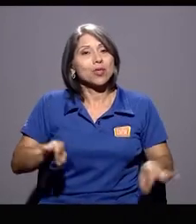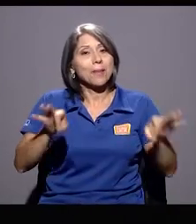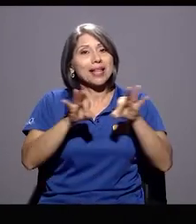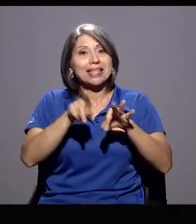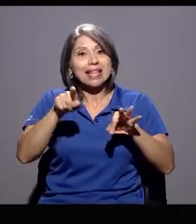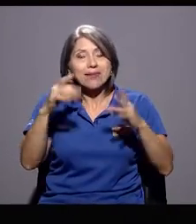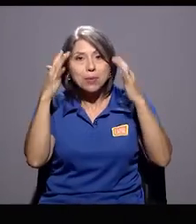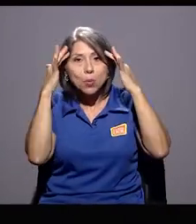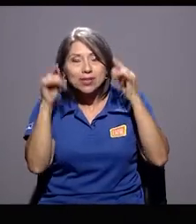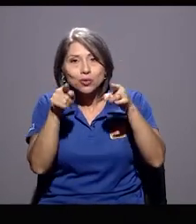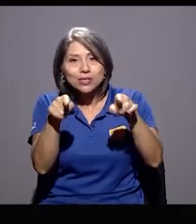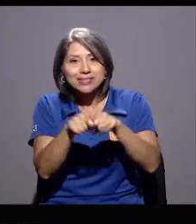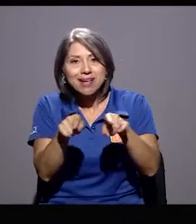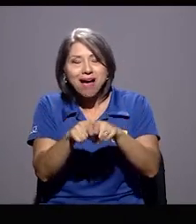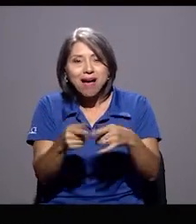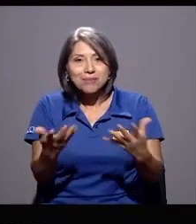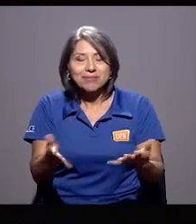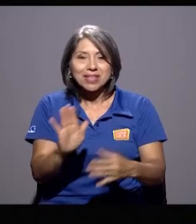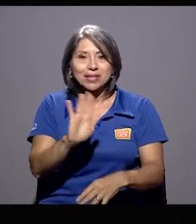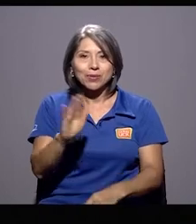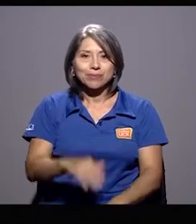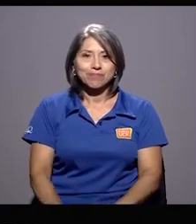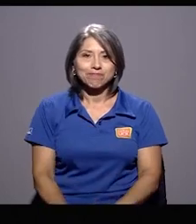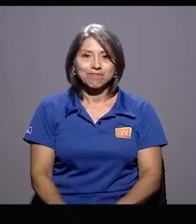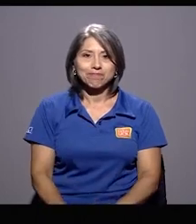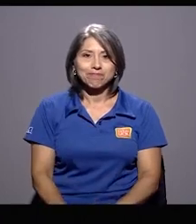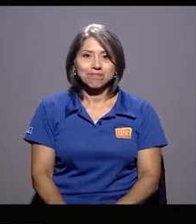deberían de preocupar a ustedes también costarricenses. Hasta luego.